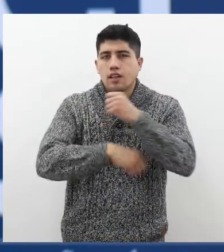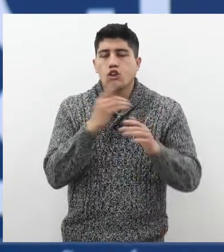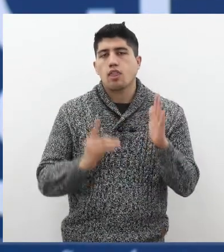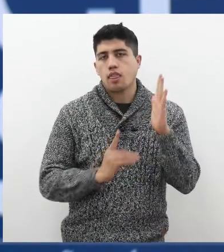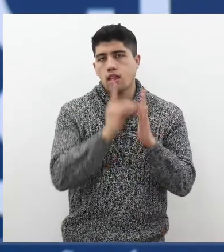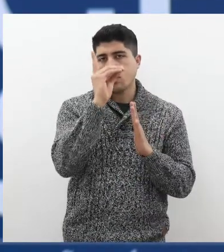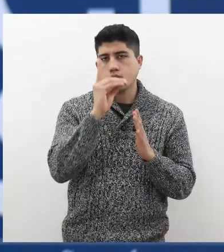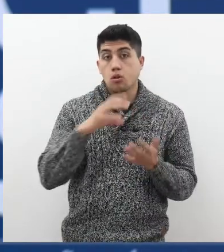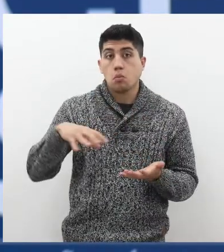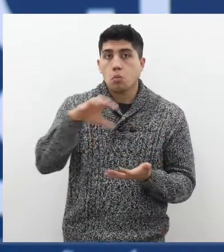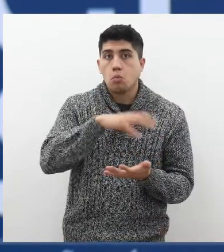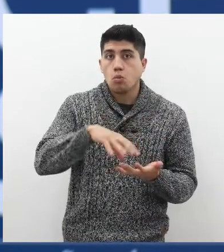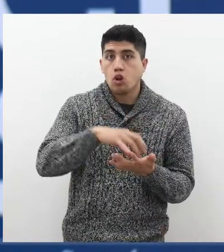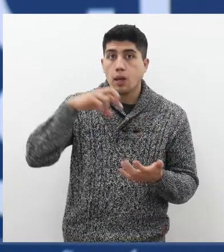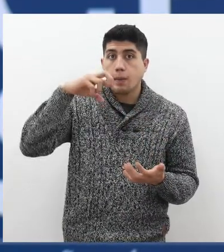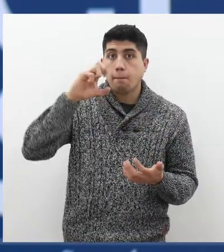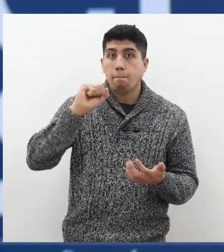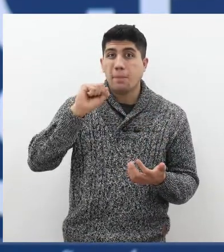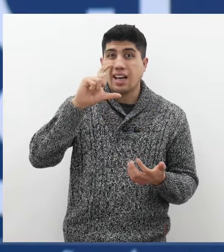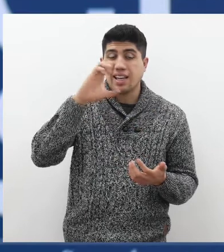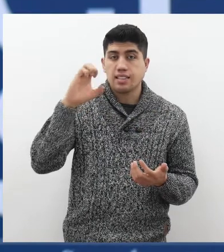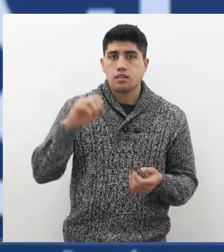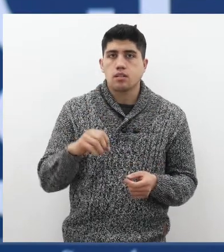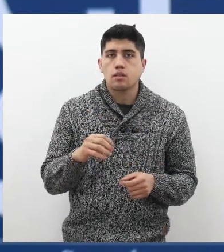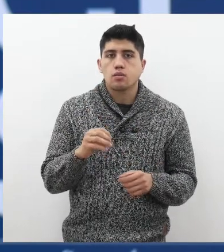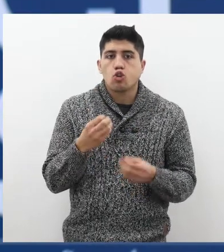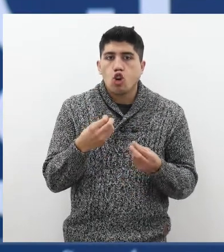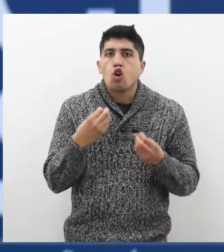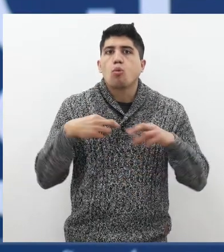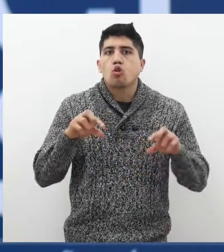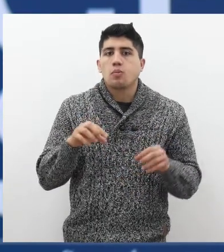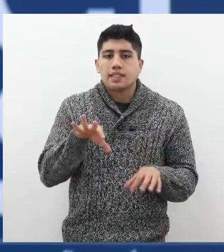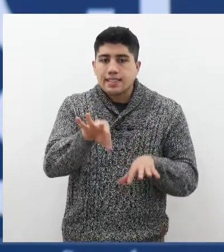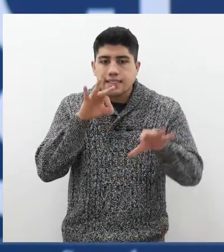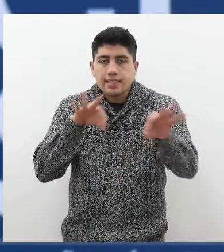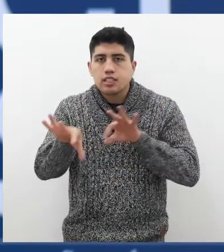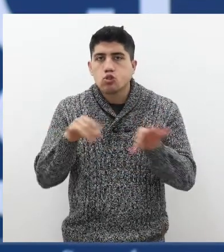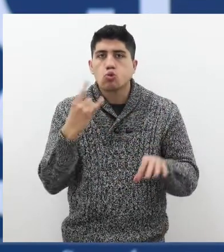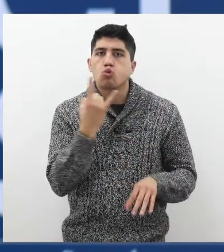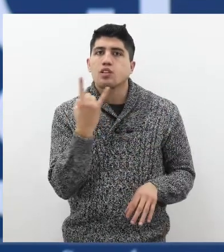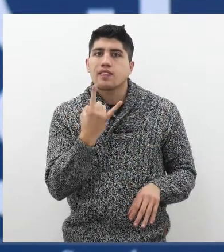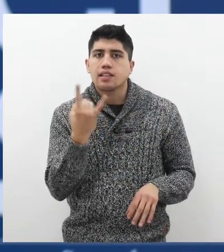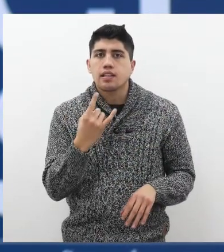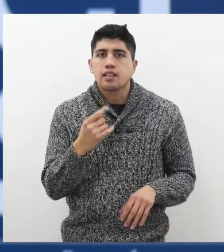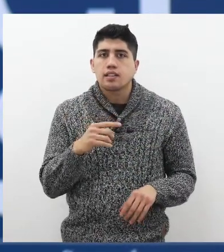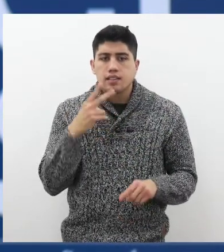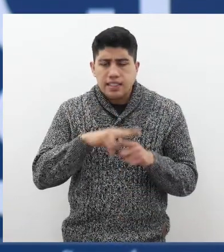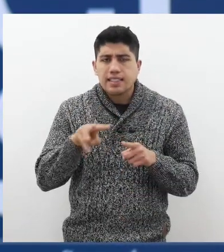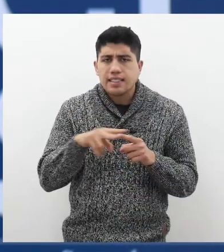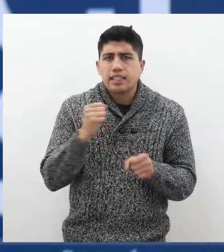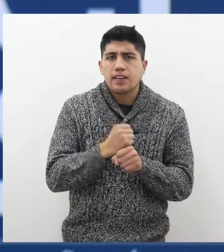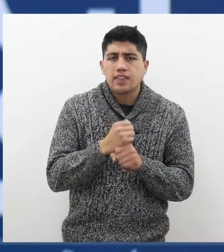está desarrollando. El programa PASE es una alternativa al proceso de selección universitaria basada en